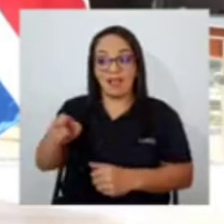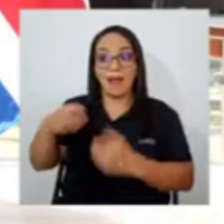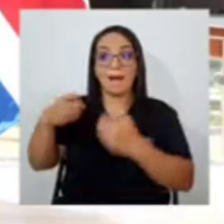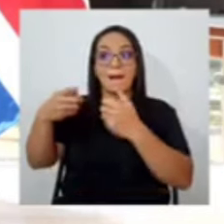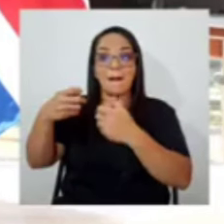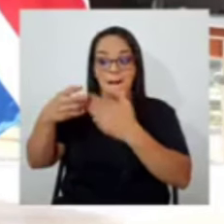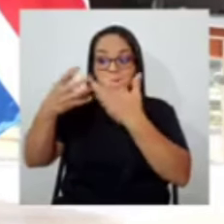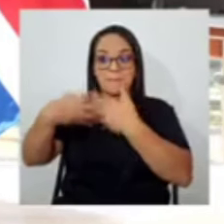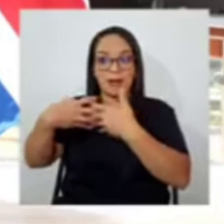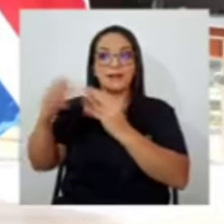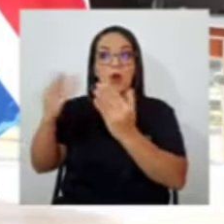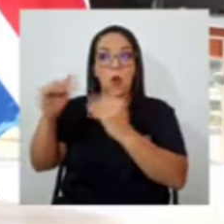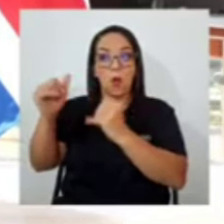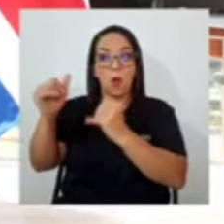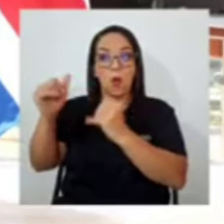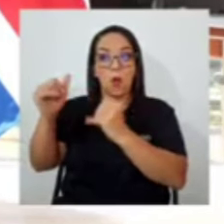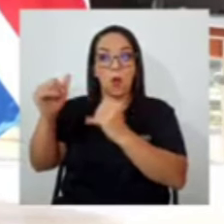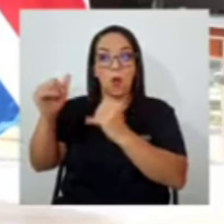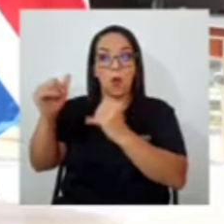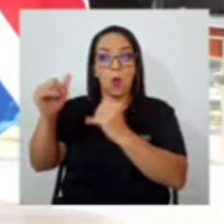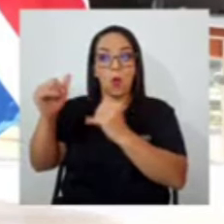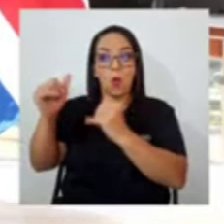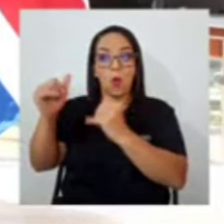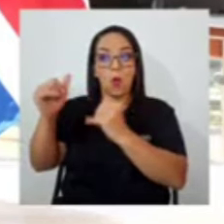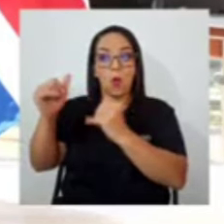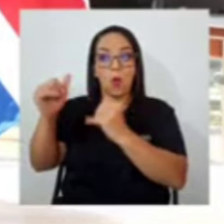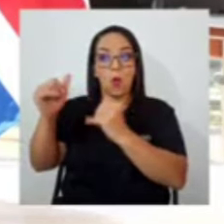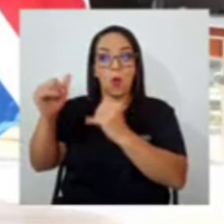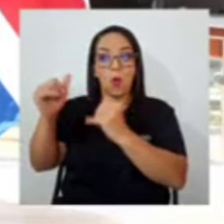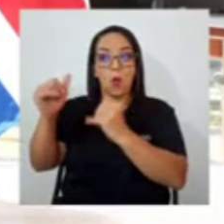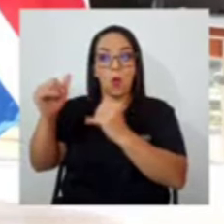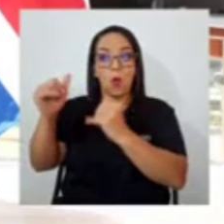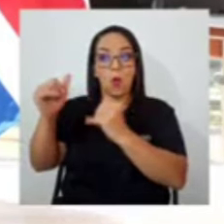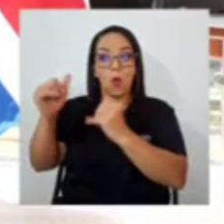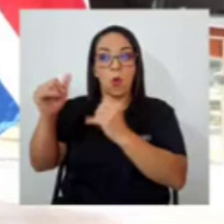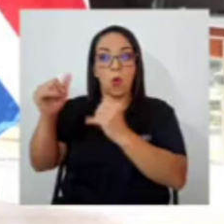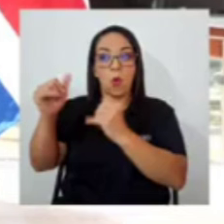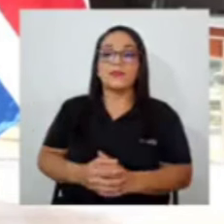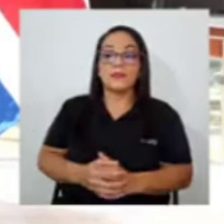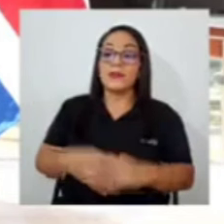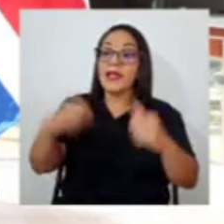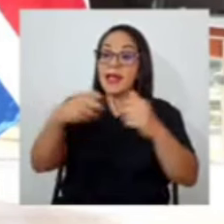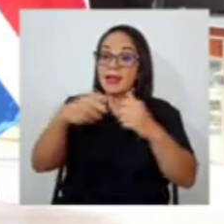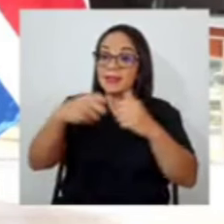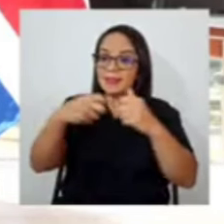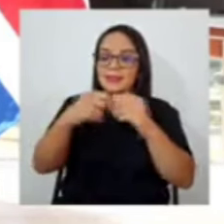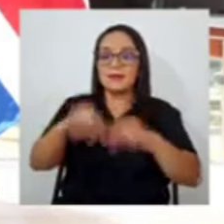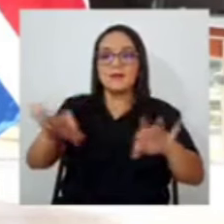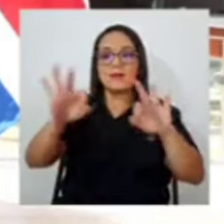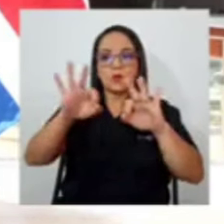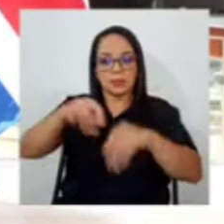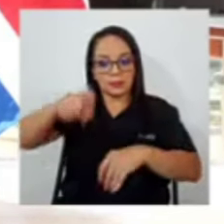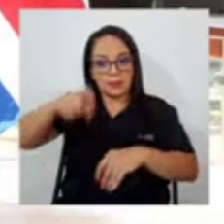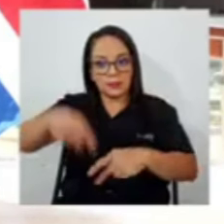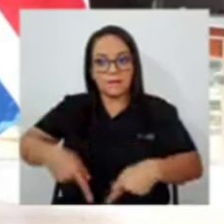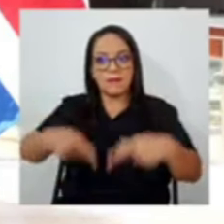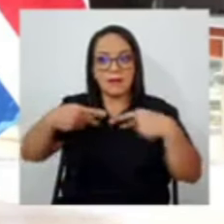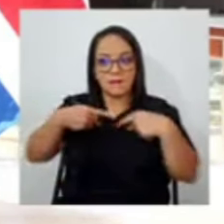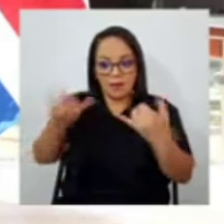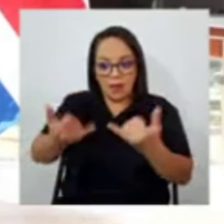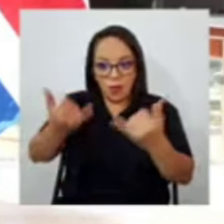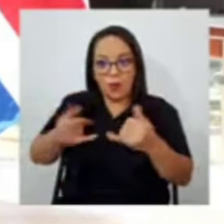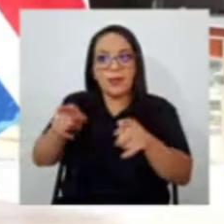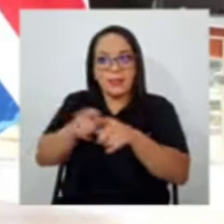una cantidad de recursos impresionantes y que la electricidad es indispensable para la vida moderna y próspera.